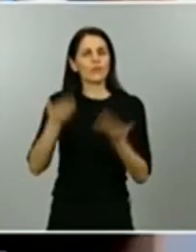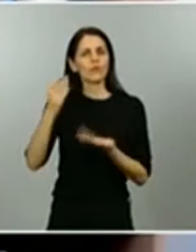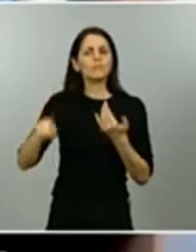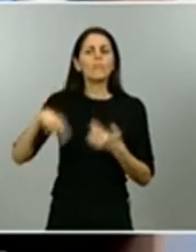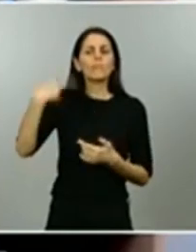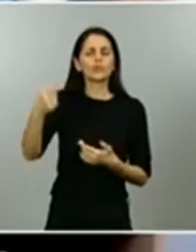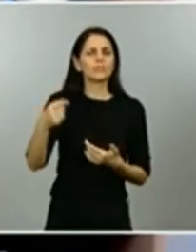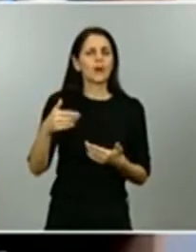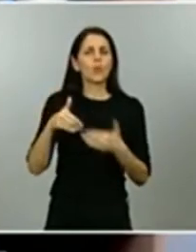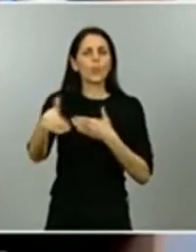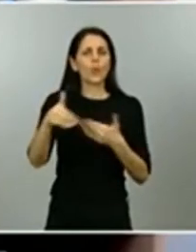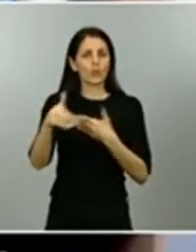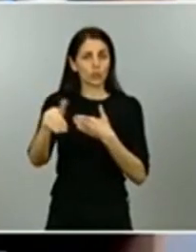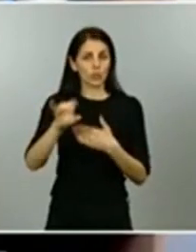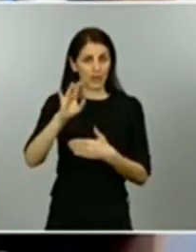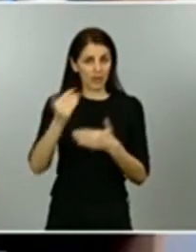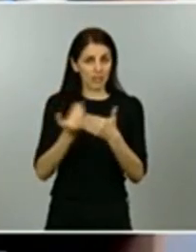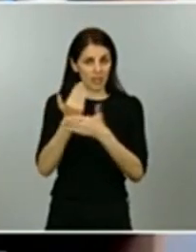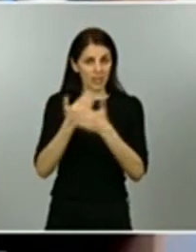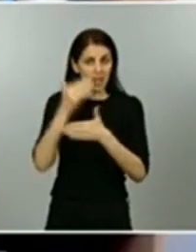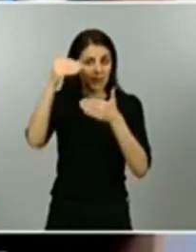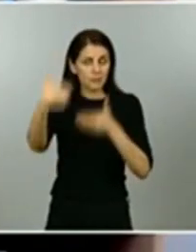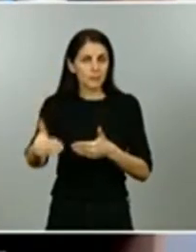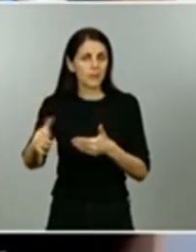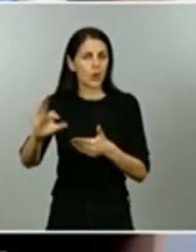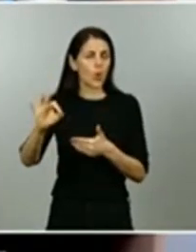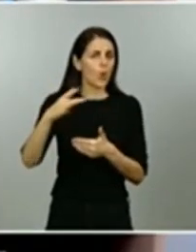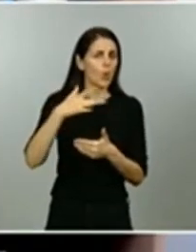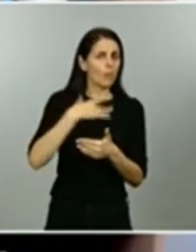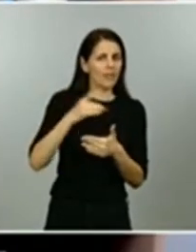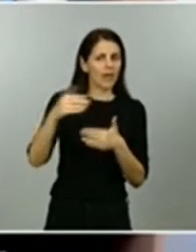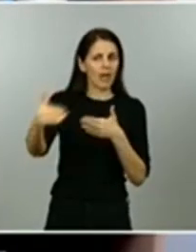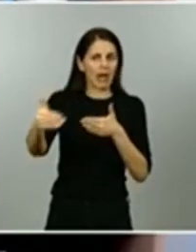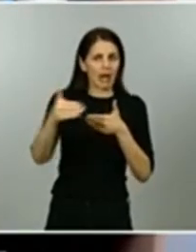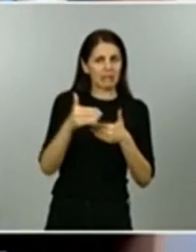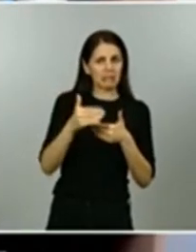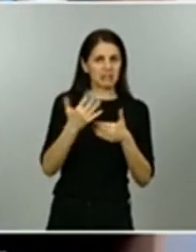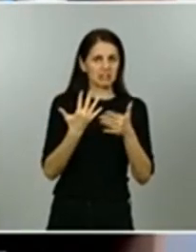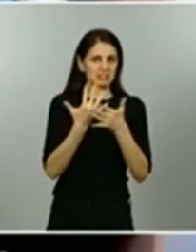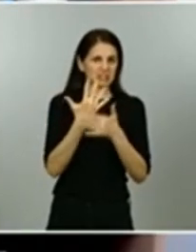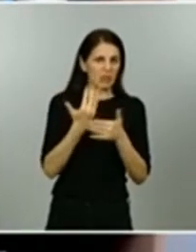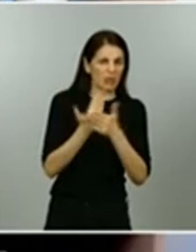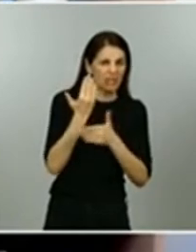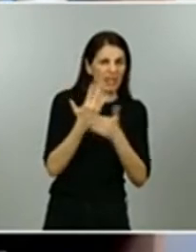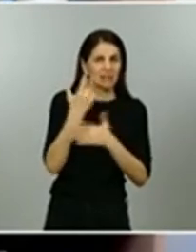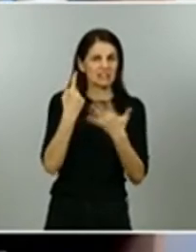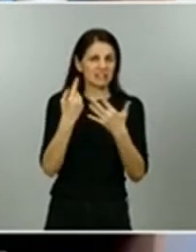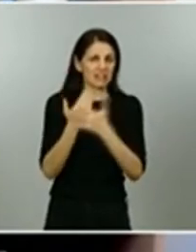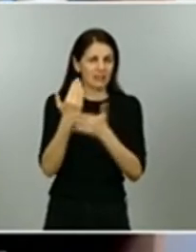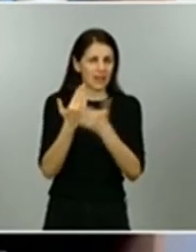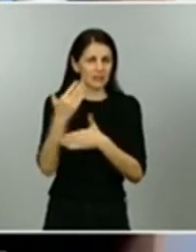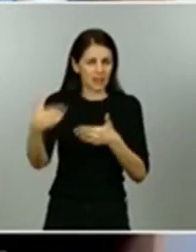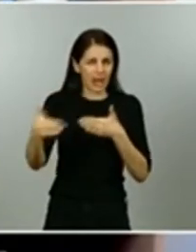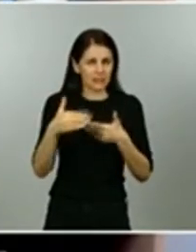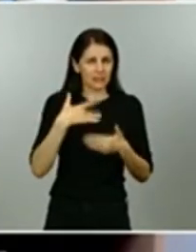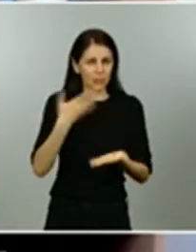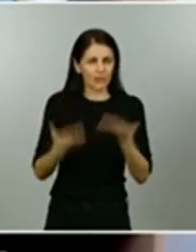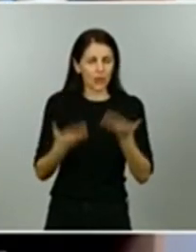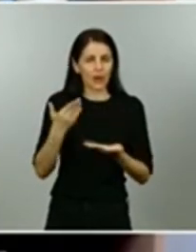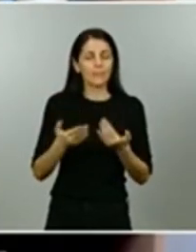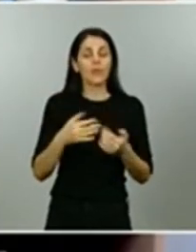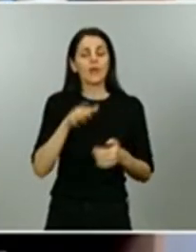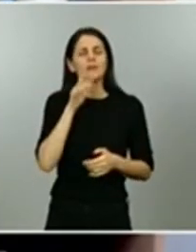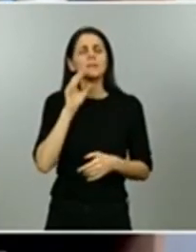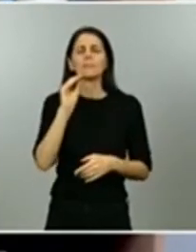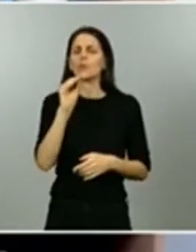días o puede ser dentro de alguna fase podría entrar dentro de 5 o 6 días y también querría preguntarles si en el caso de Madrid ha pesado también